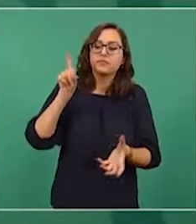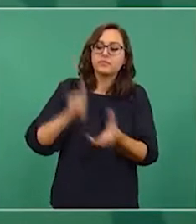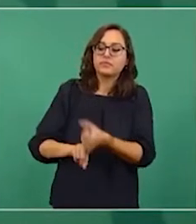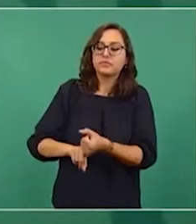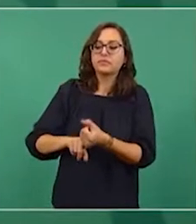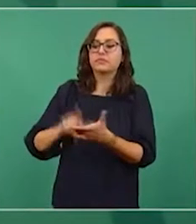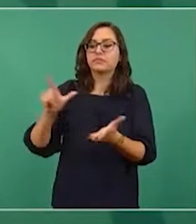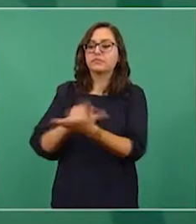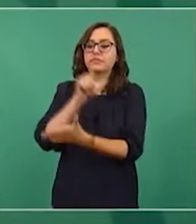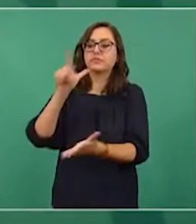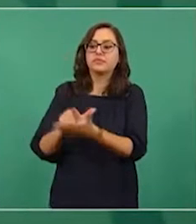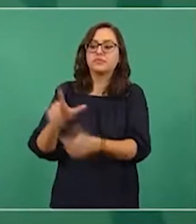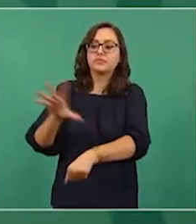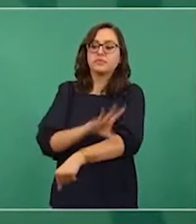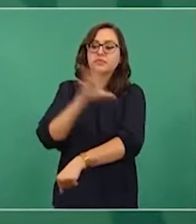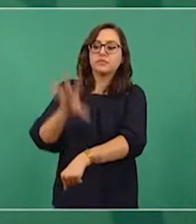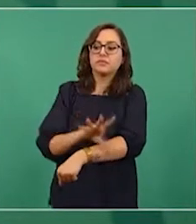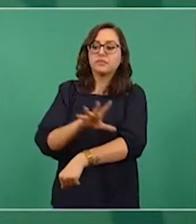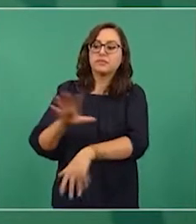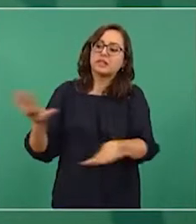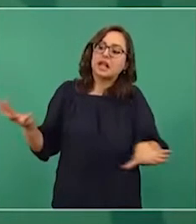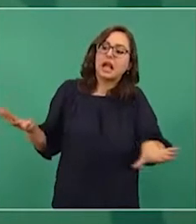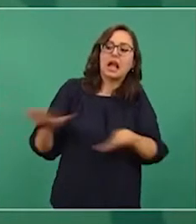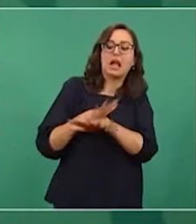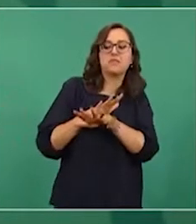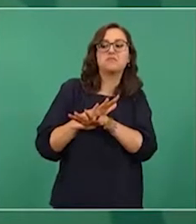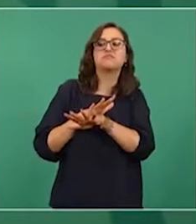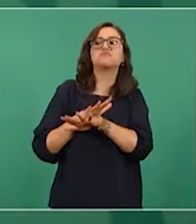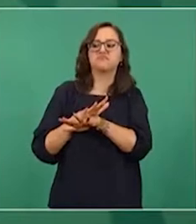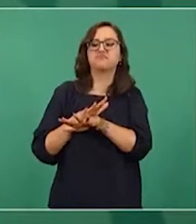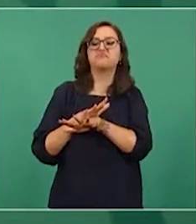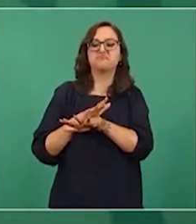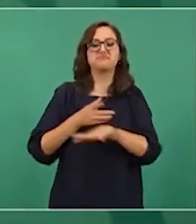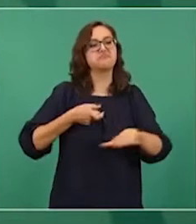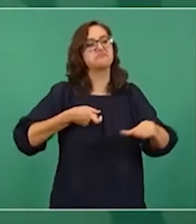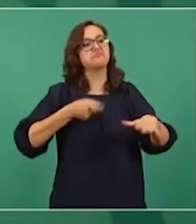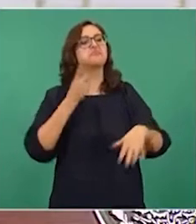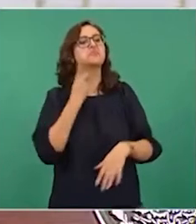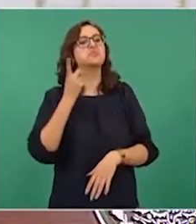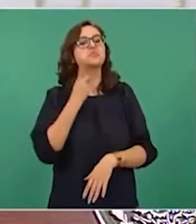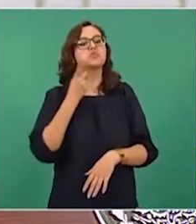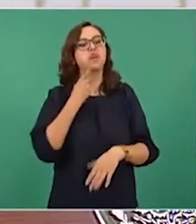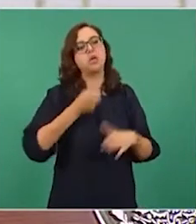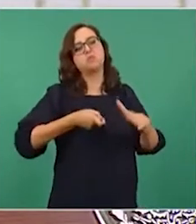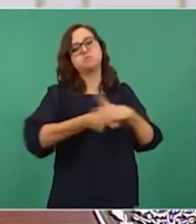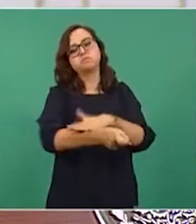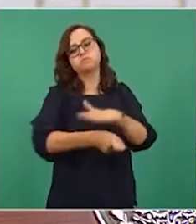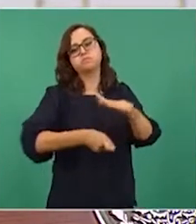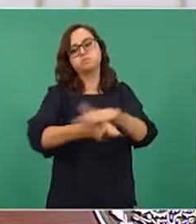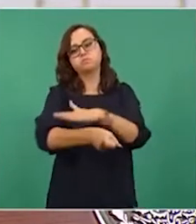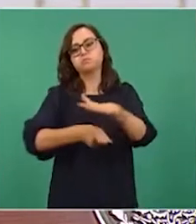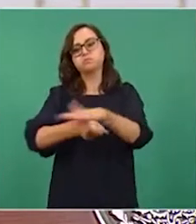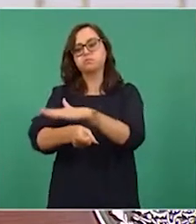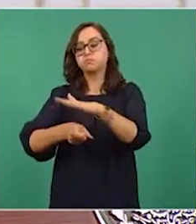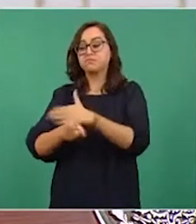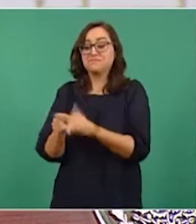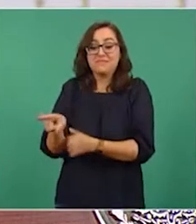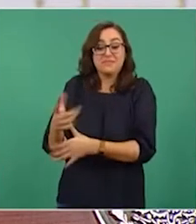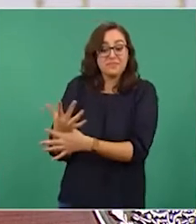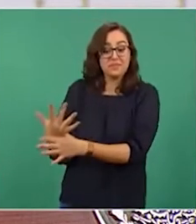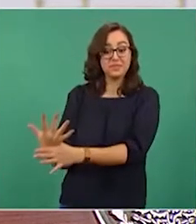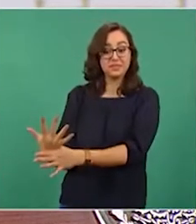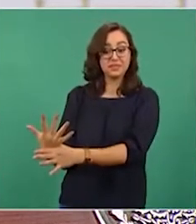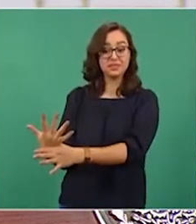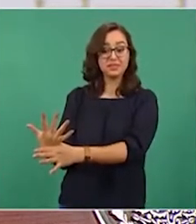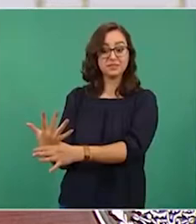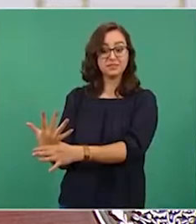se entregó dinero, se sobornó a